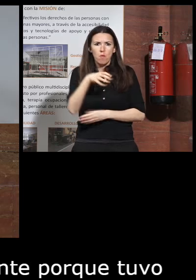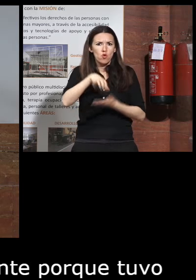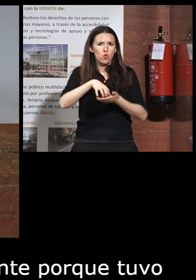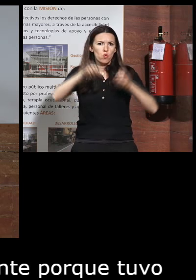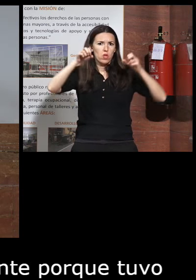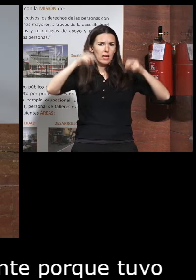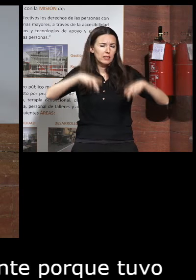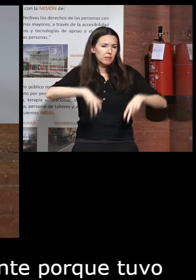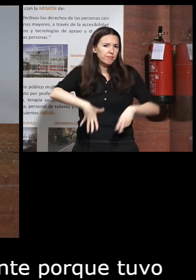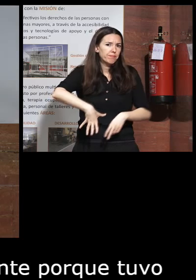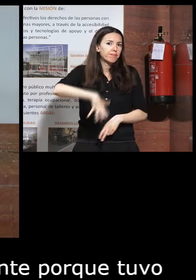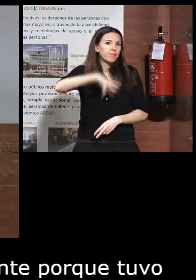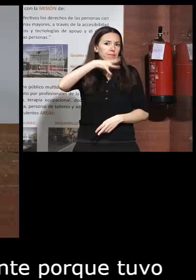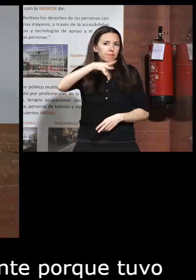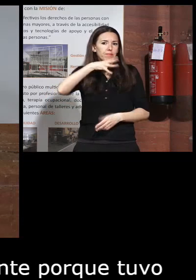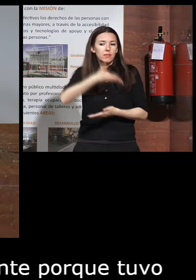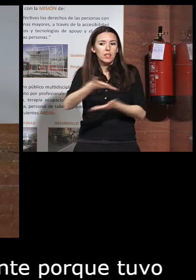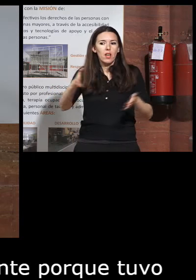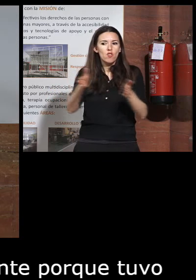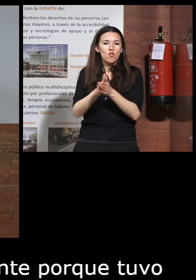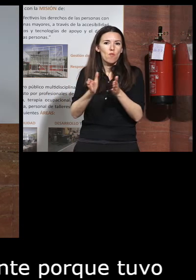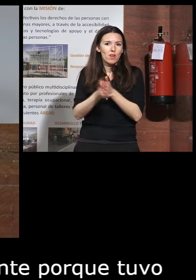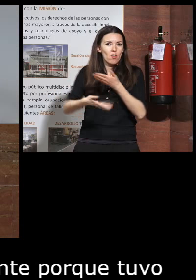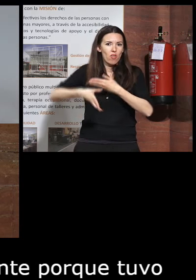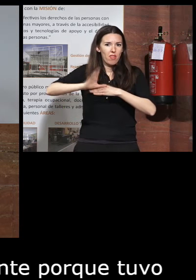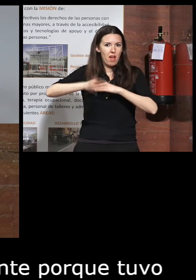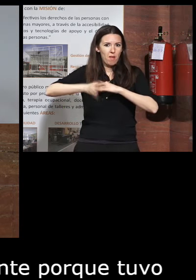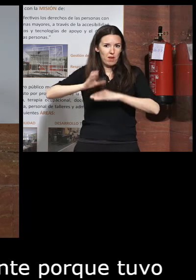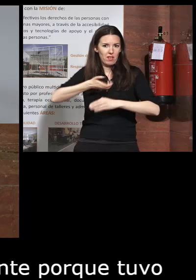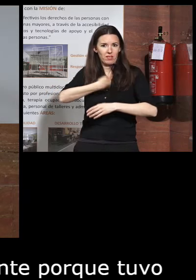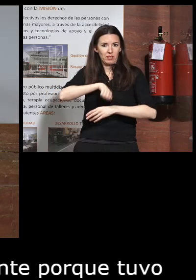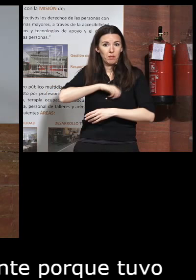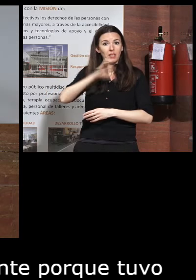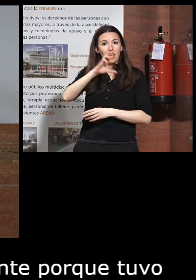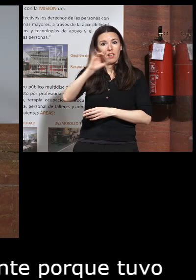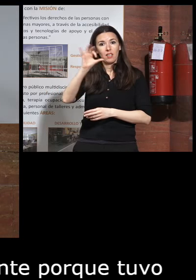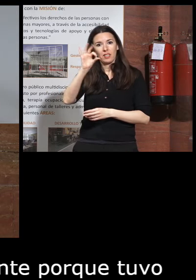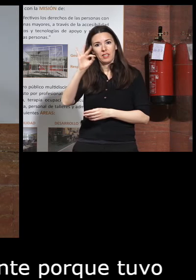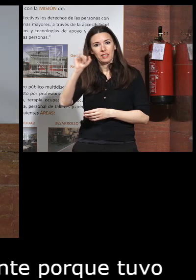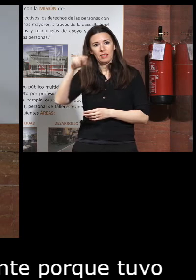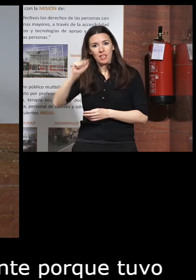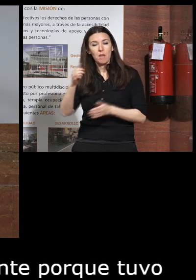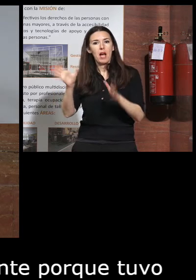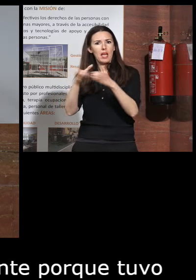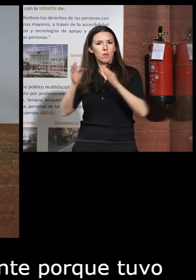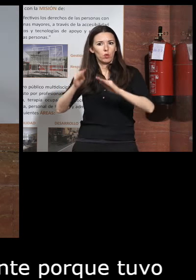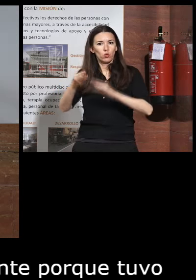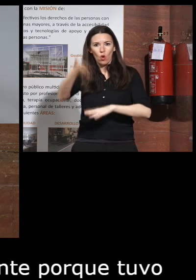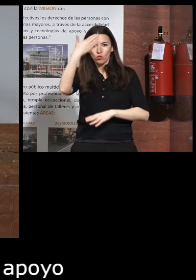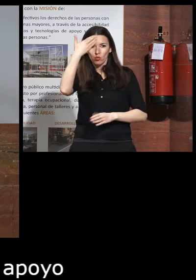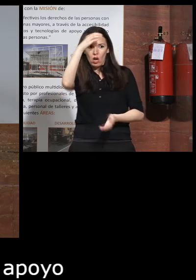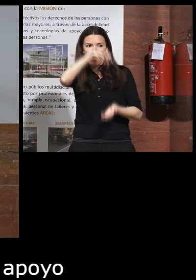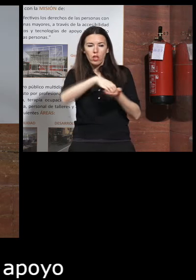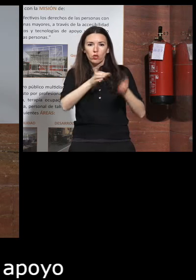enorme de los compañeros del CEAPAT de España Cristina y su equipo han estado tutelando el centro desde